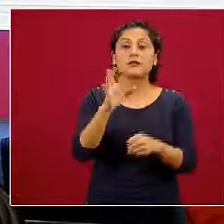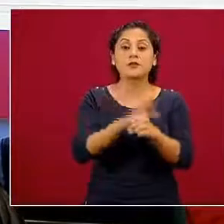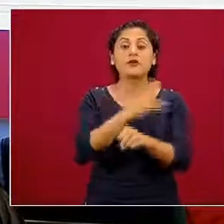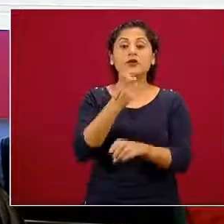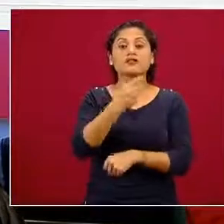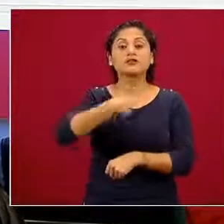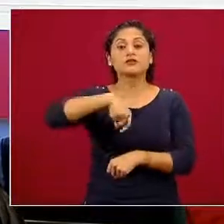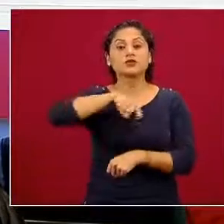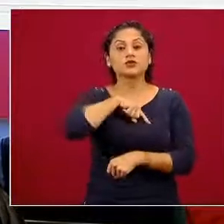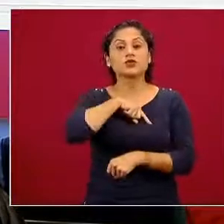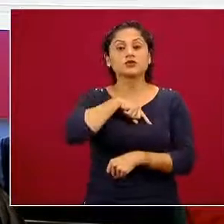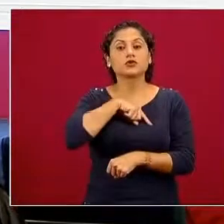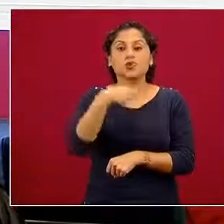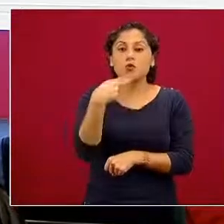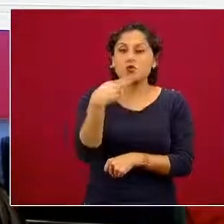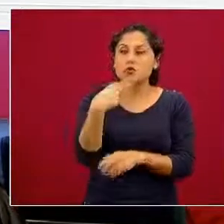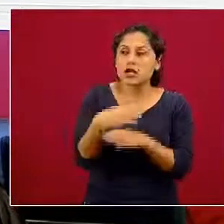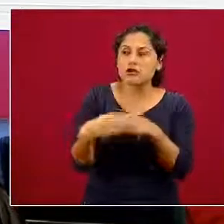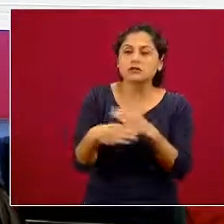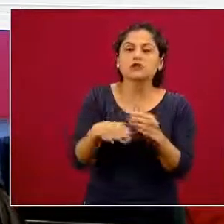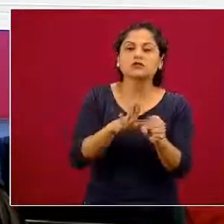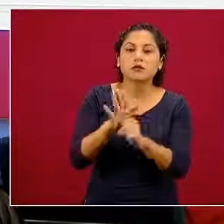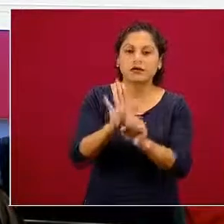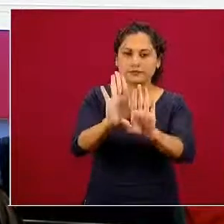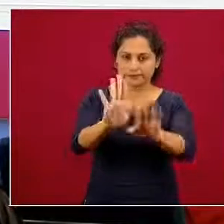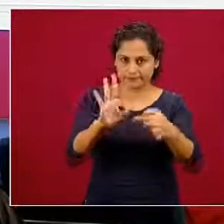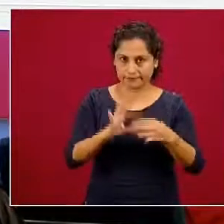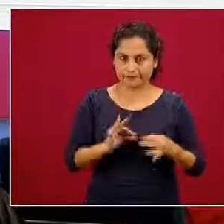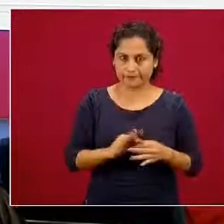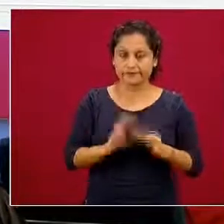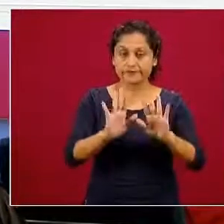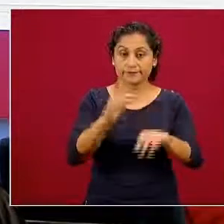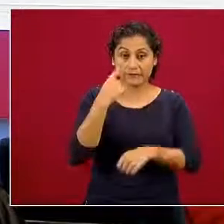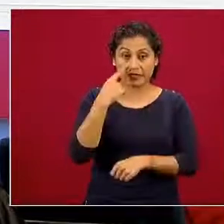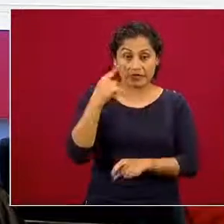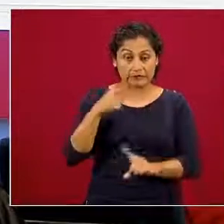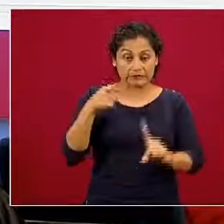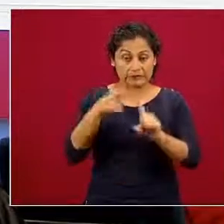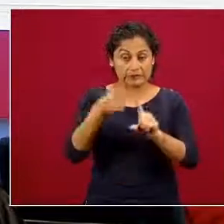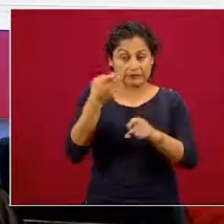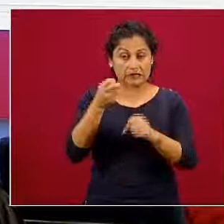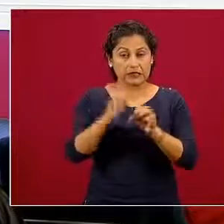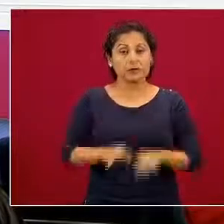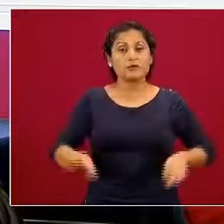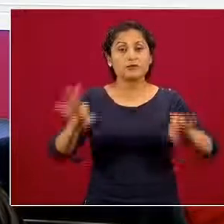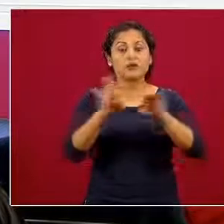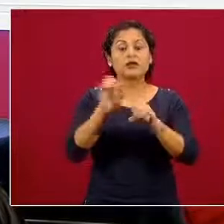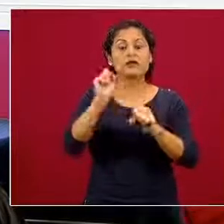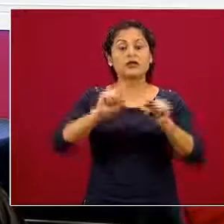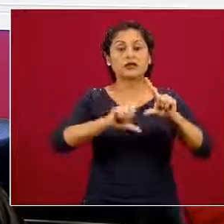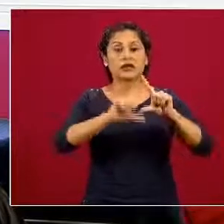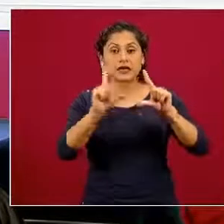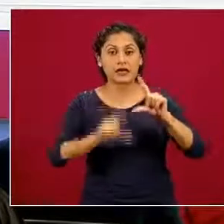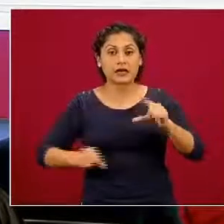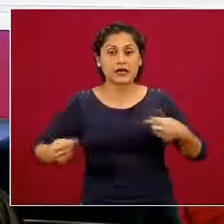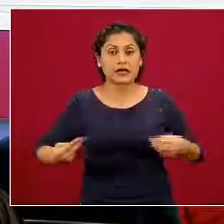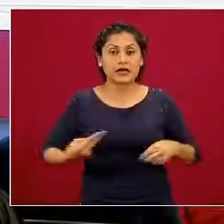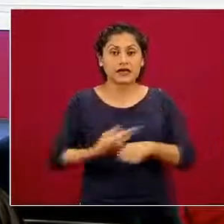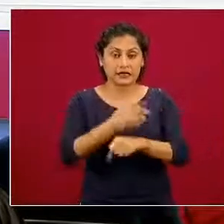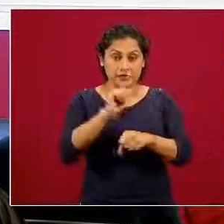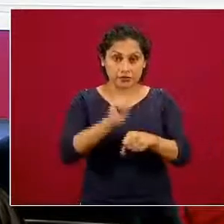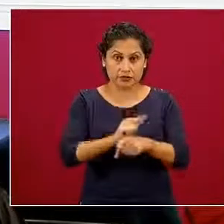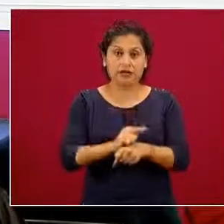vamos a platicar un poquito de eso. Aquí el punto es que, como ya nos comentaba el doctor Quijada, la tasa nacional es del 5.3.